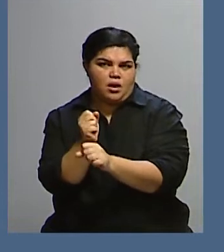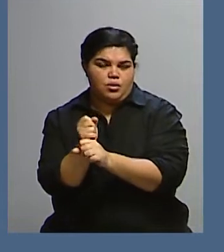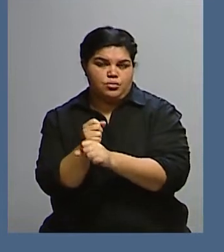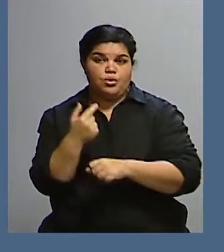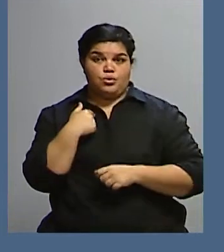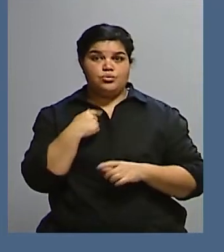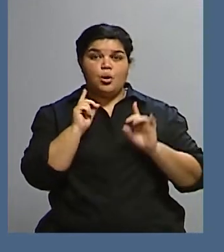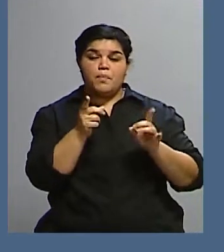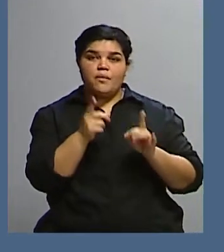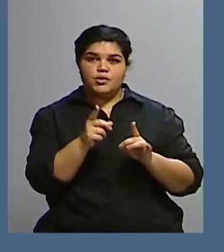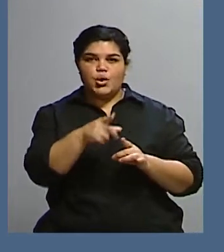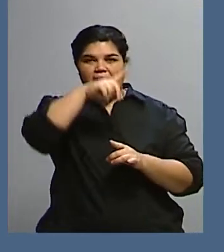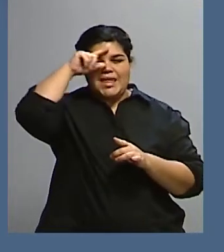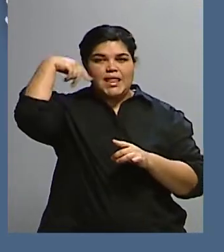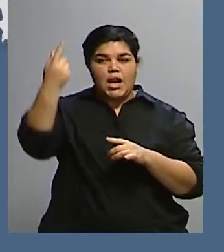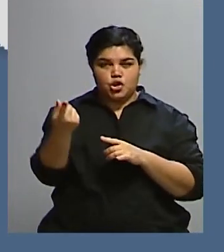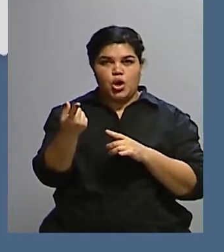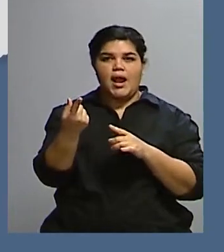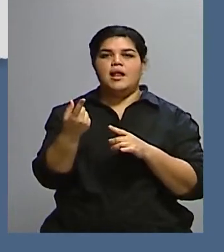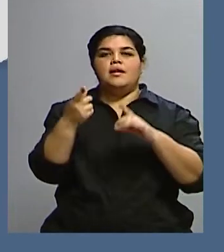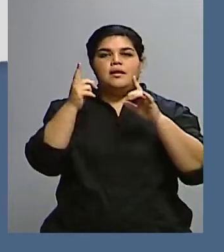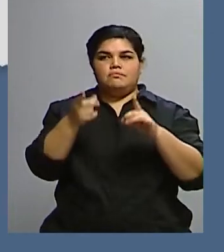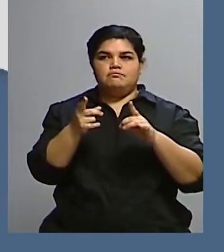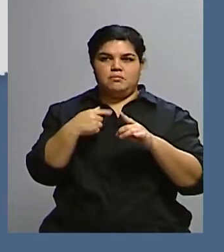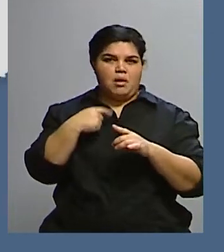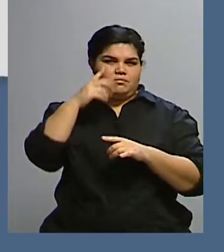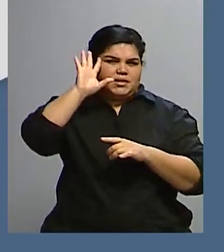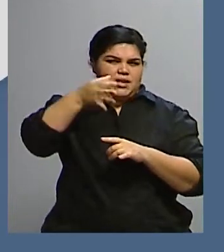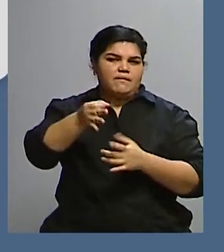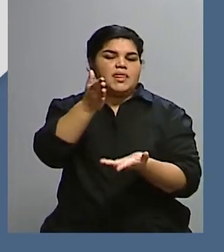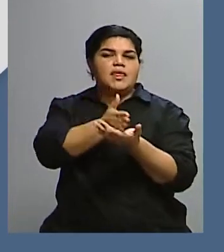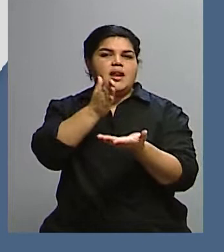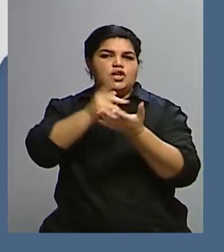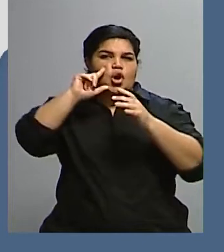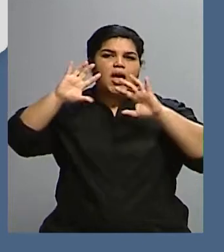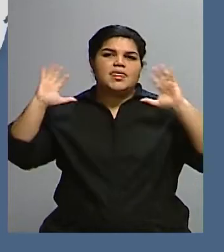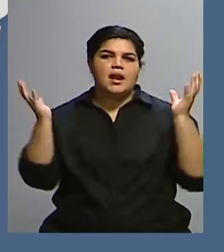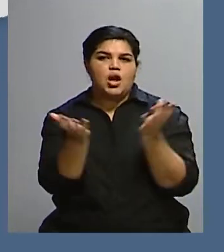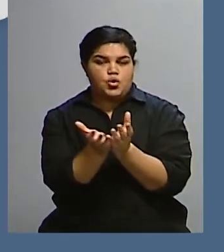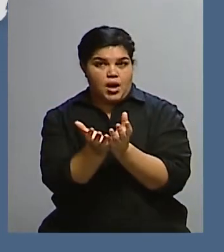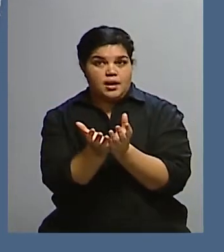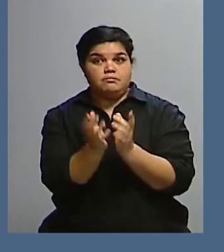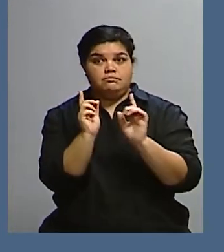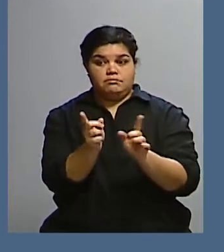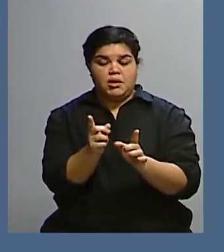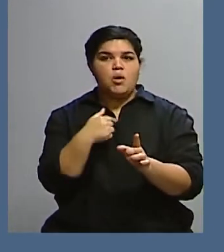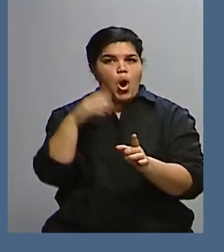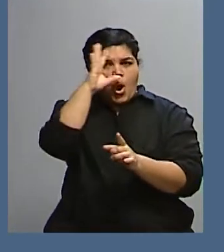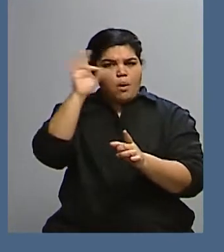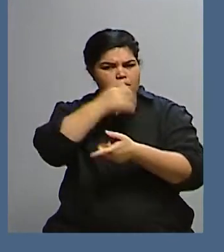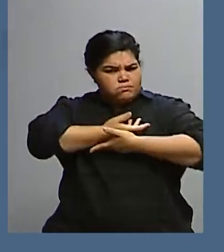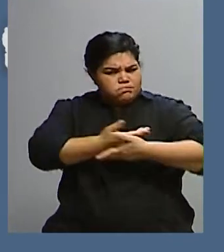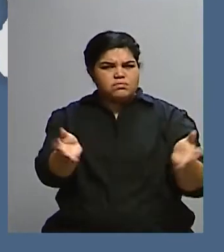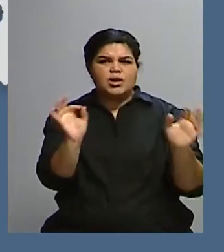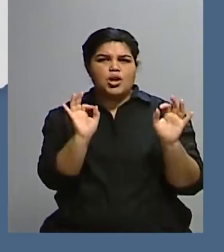internacionalista, digamos, que esa es mi especialidad, el derecho internacional, no quisiera yo acá dar opinión de todo como un poquito